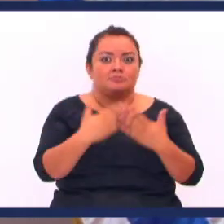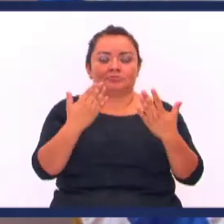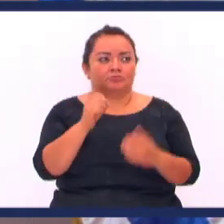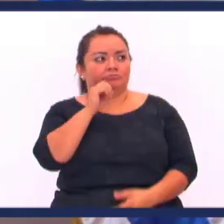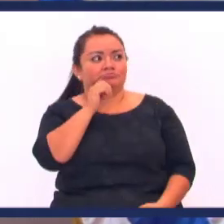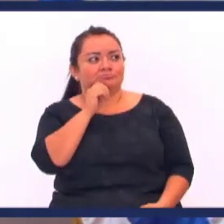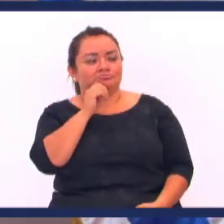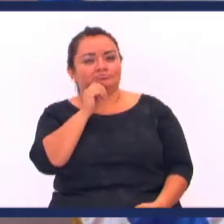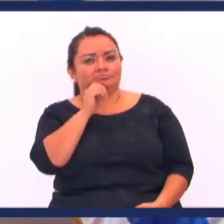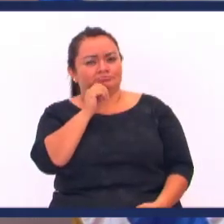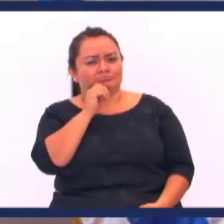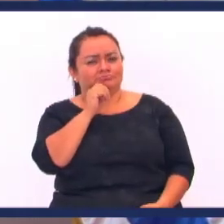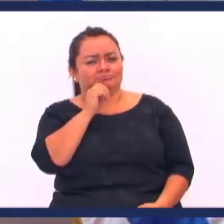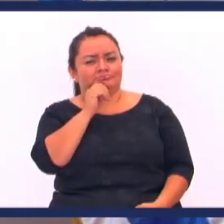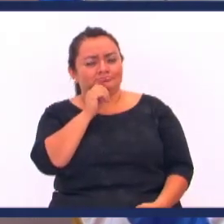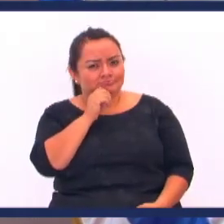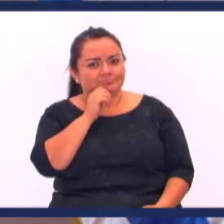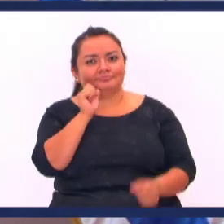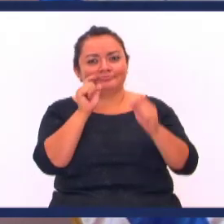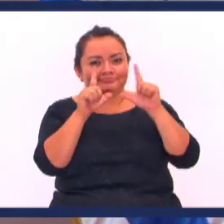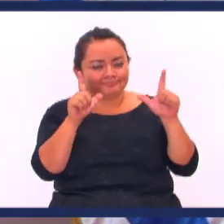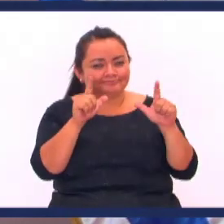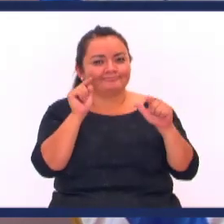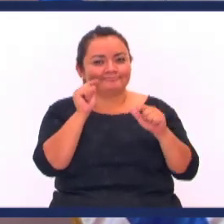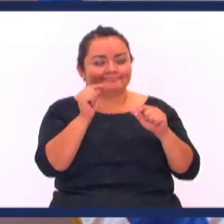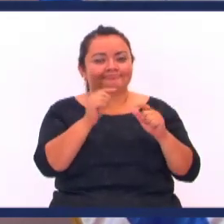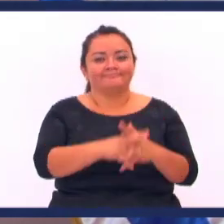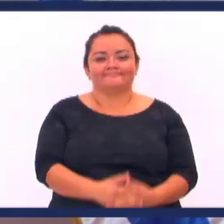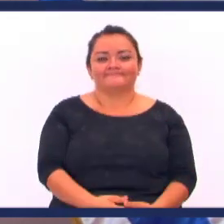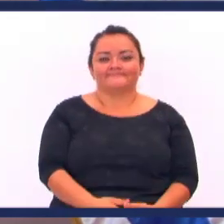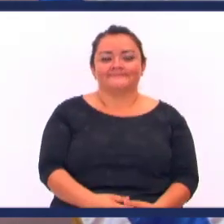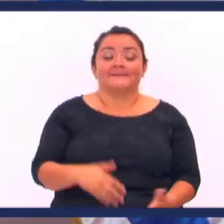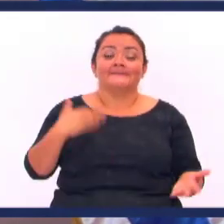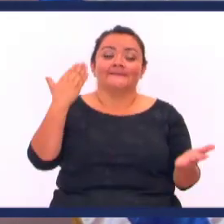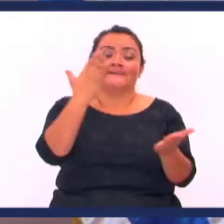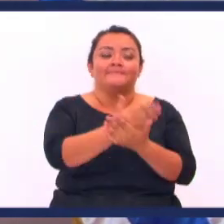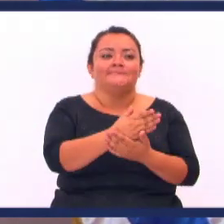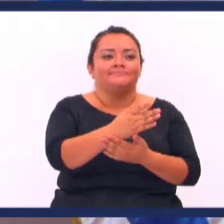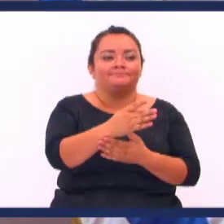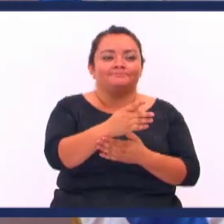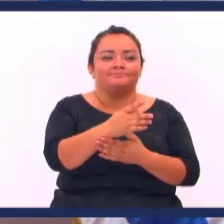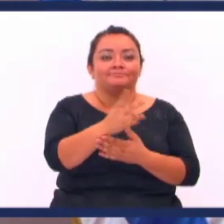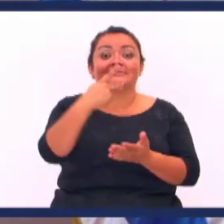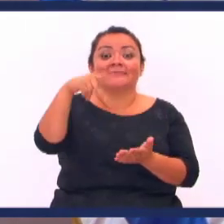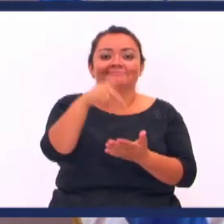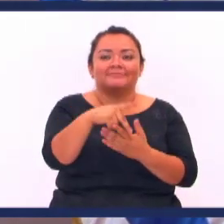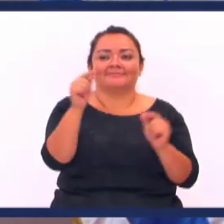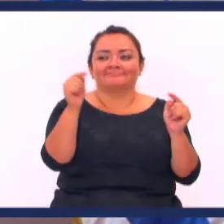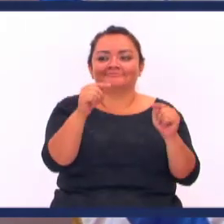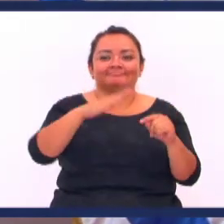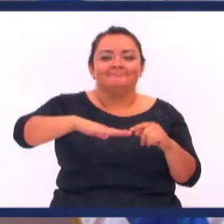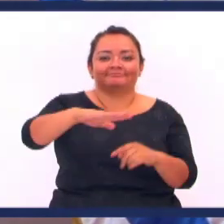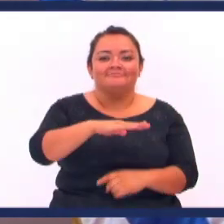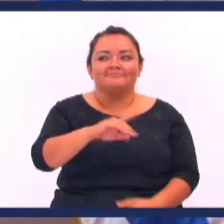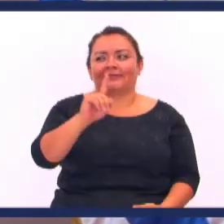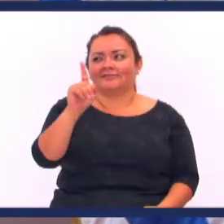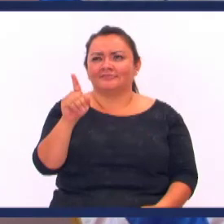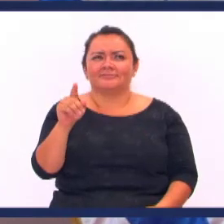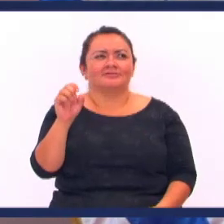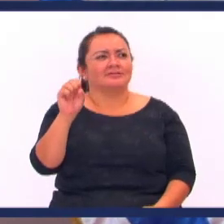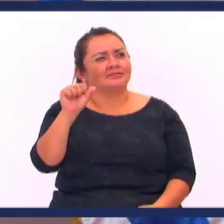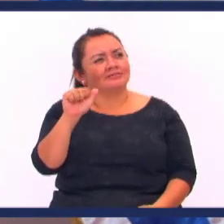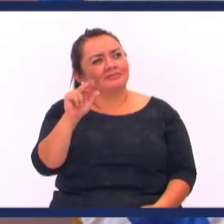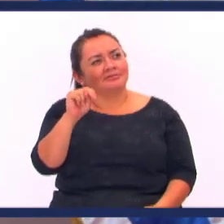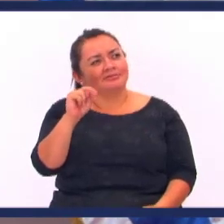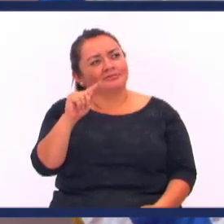Wow Dije yo Que impresionante Toma esto Y llegamos Al parque central De Santa Catalina